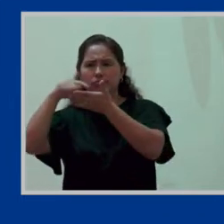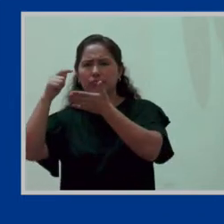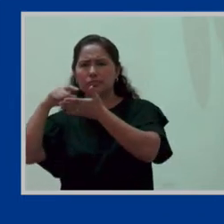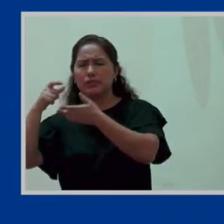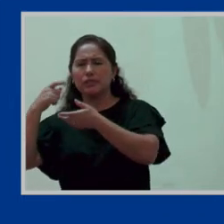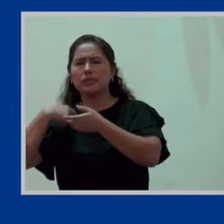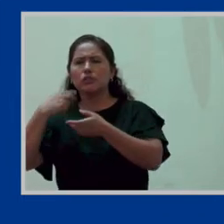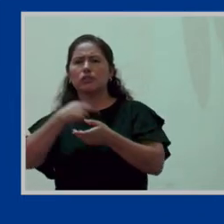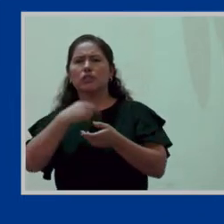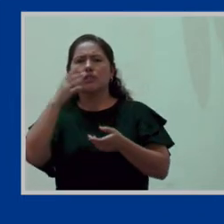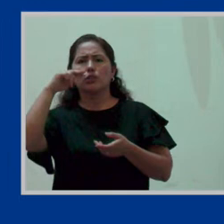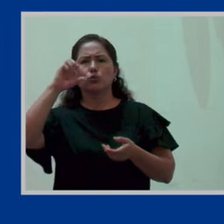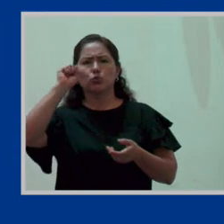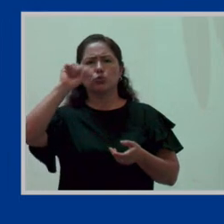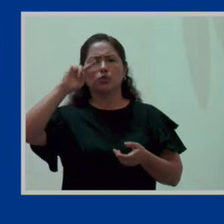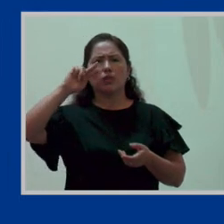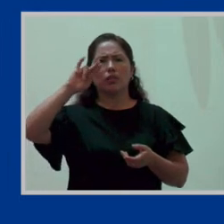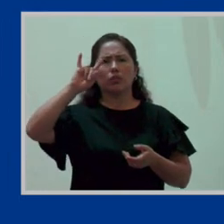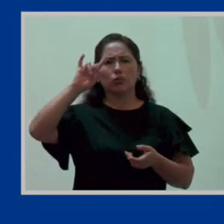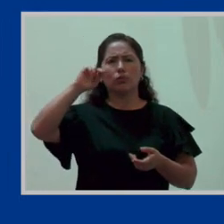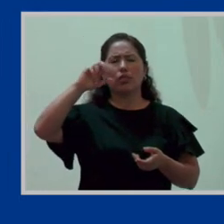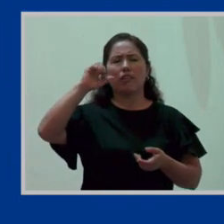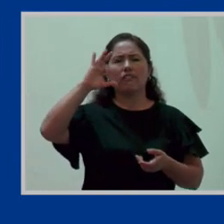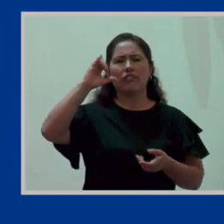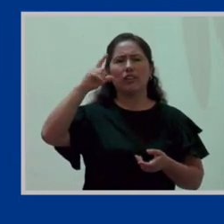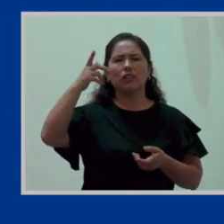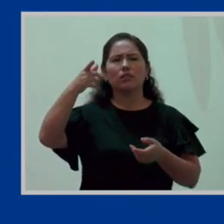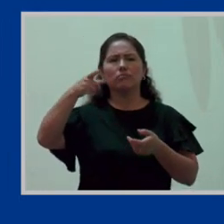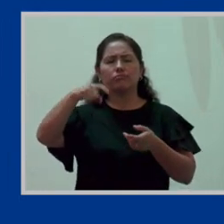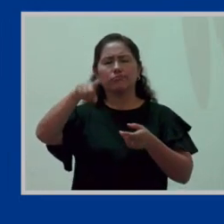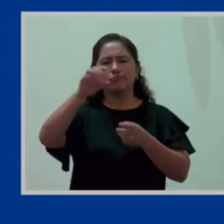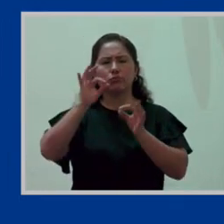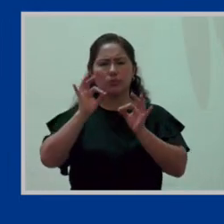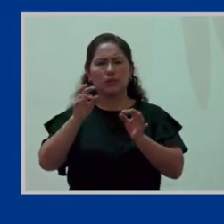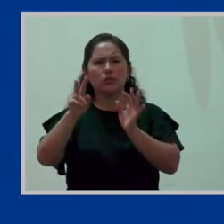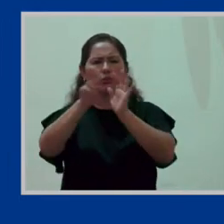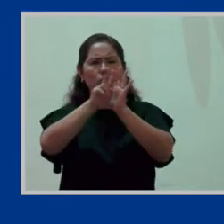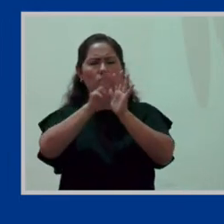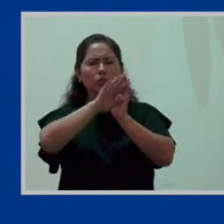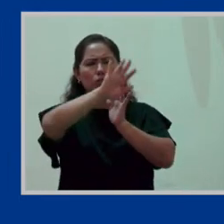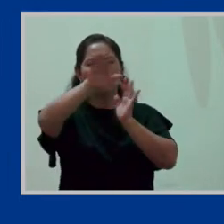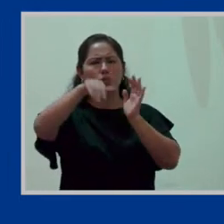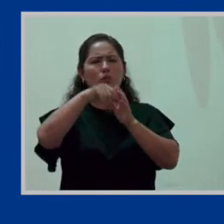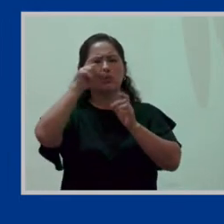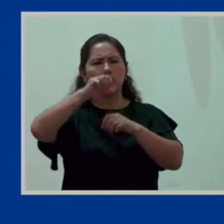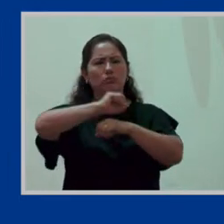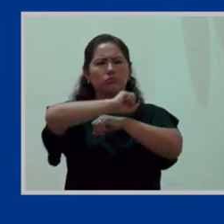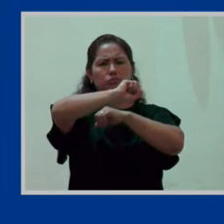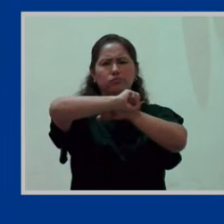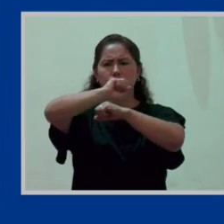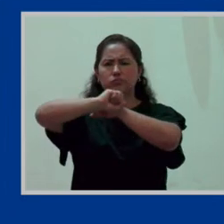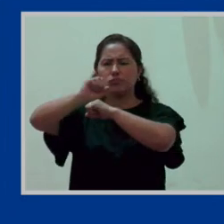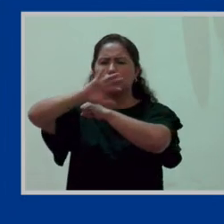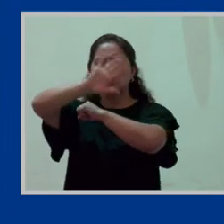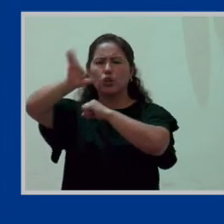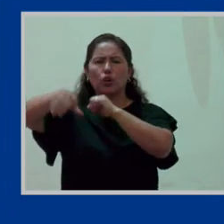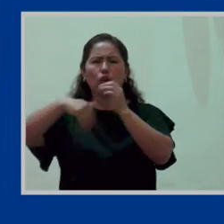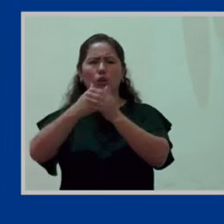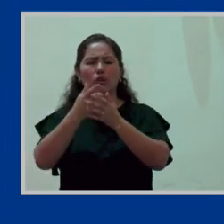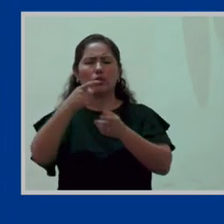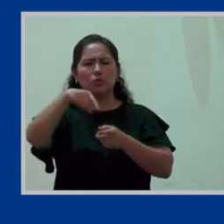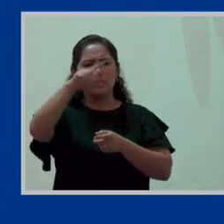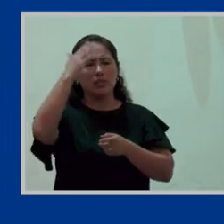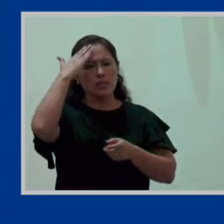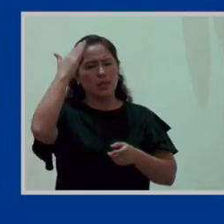Zonafil es un cumplimiento voluntario de las obligaciones laborales y difundir todos estos derechos como lo estamos